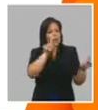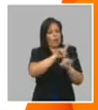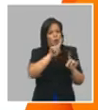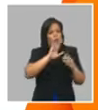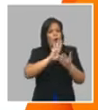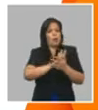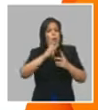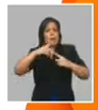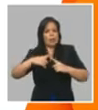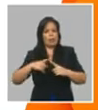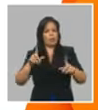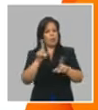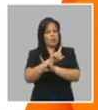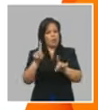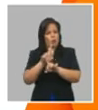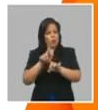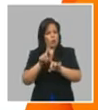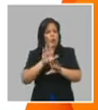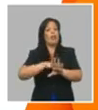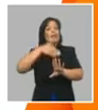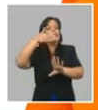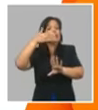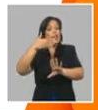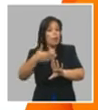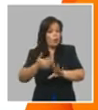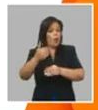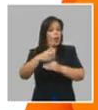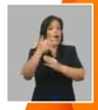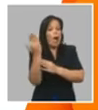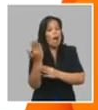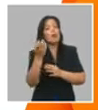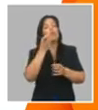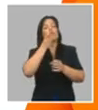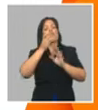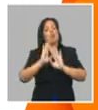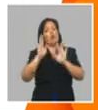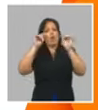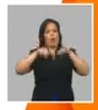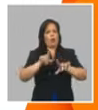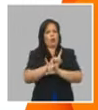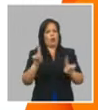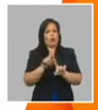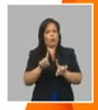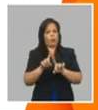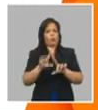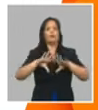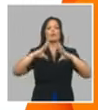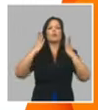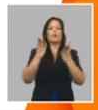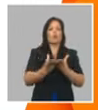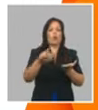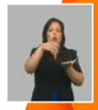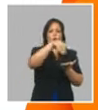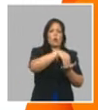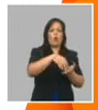decrete la primera fase para esas provincias. Comenzará cuando se decrete la primera fase. Estas instalaciones asumen todo lo que el propio Ministerio de